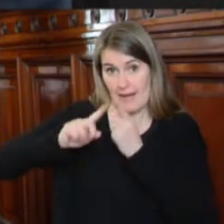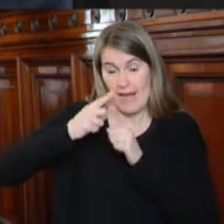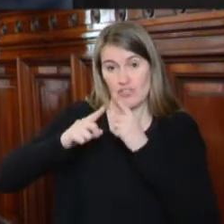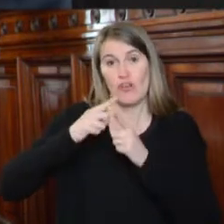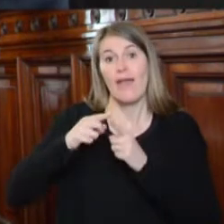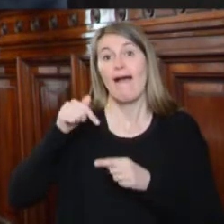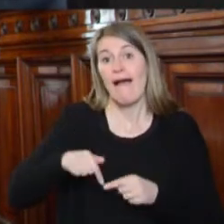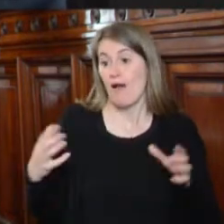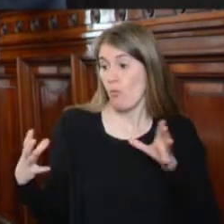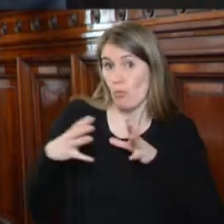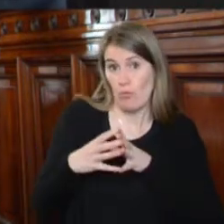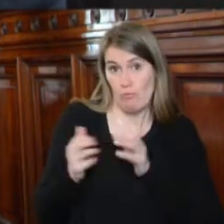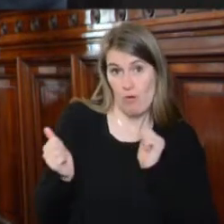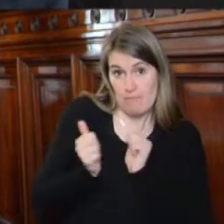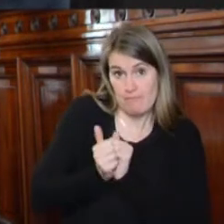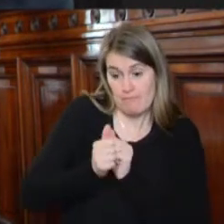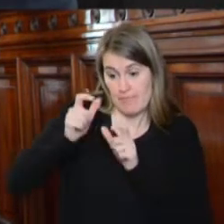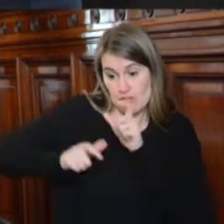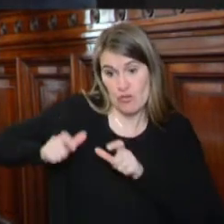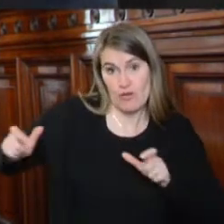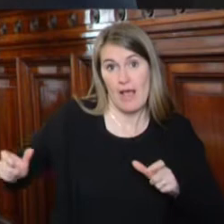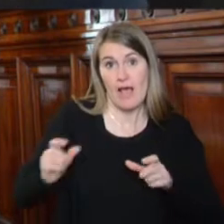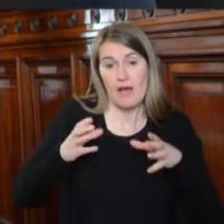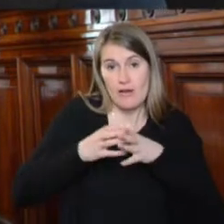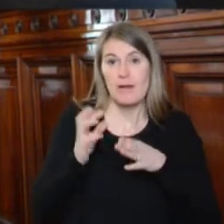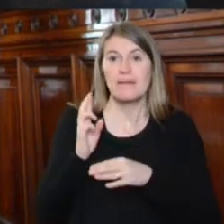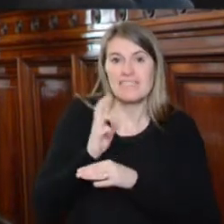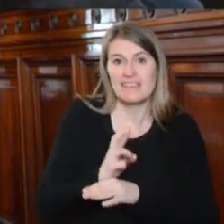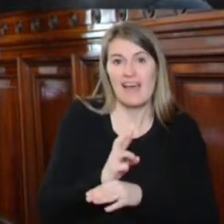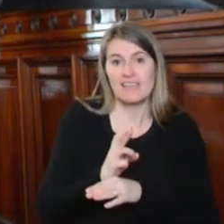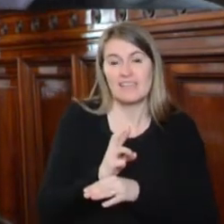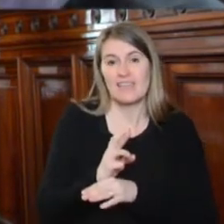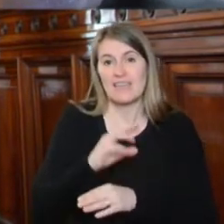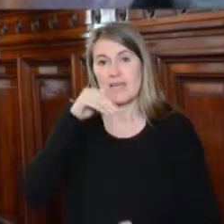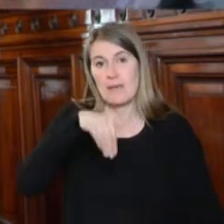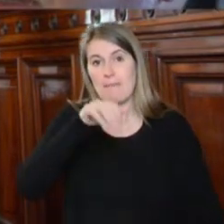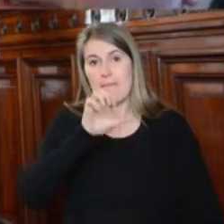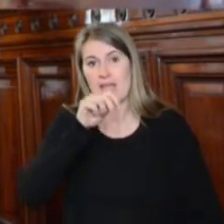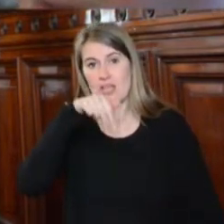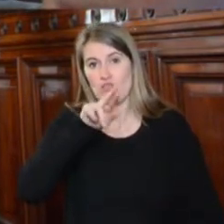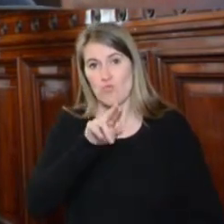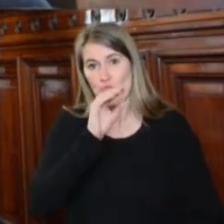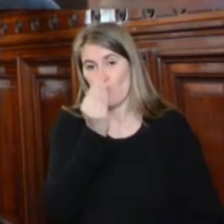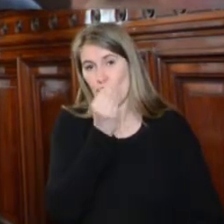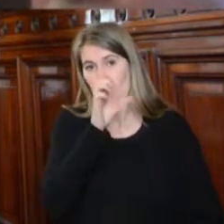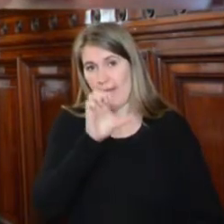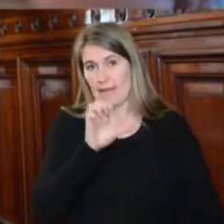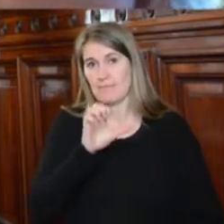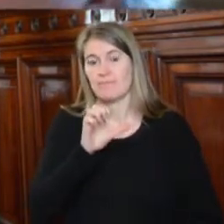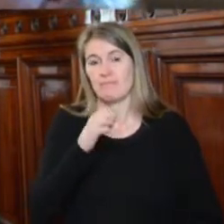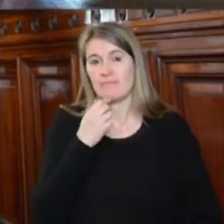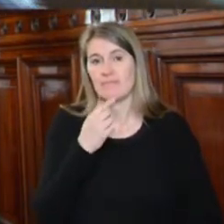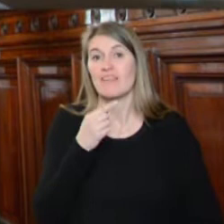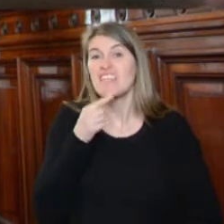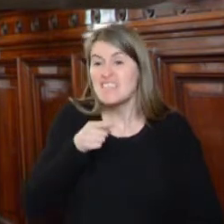el comisionado Paulo Banuqui, que ha sido el